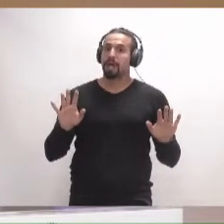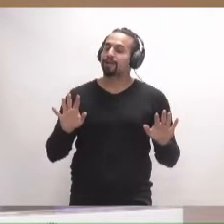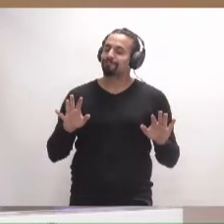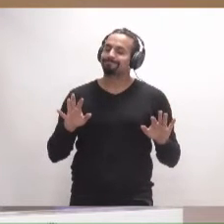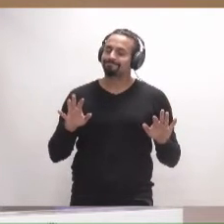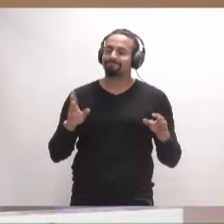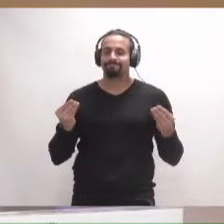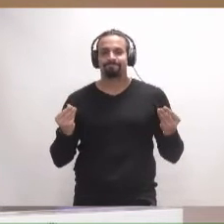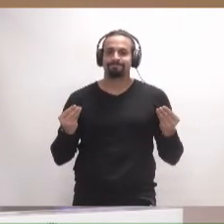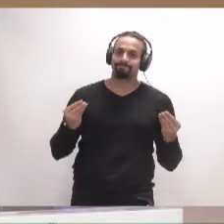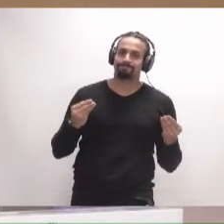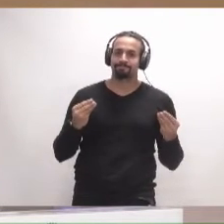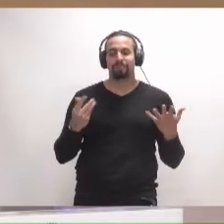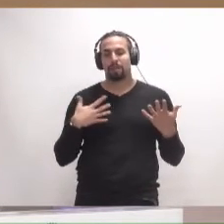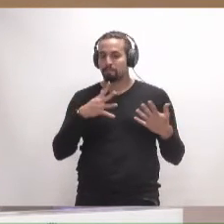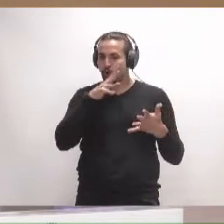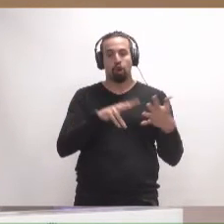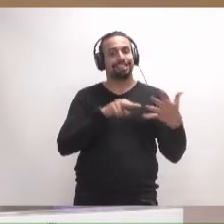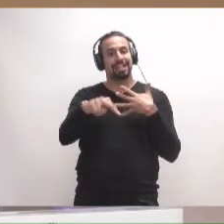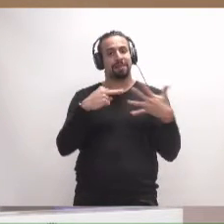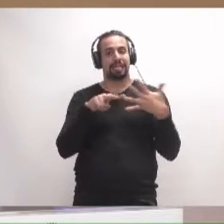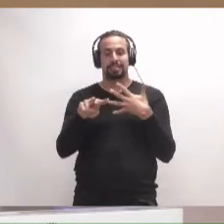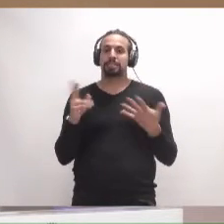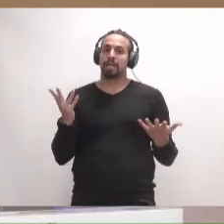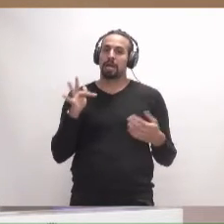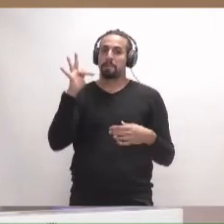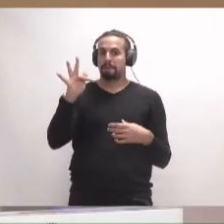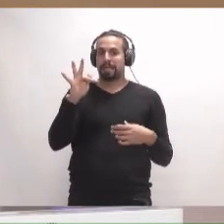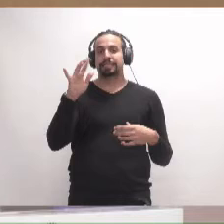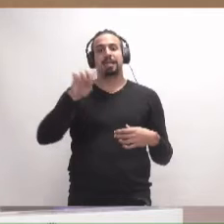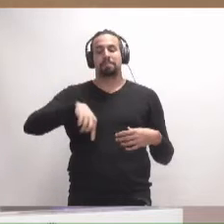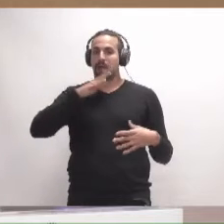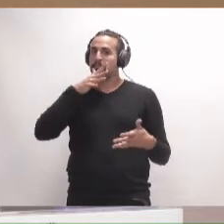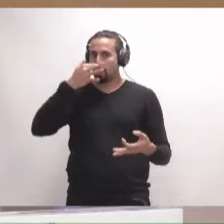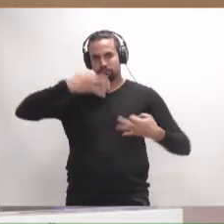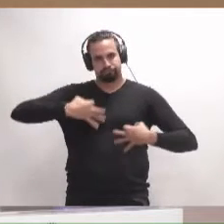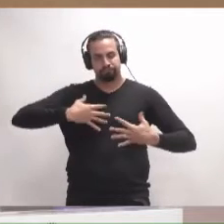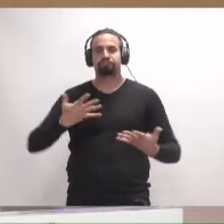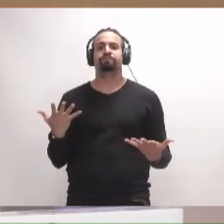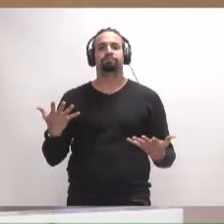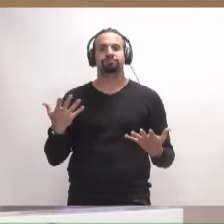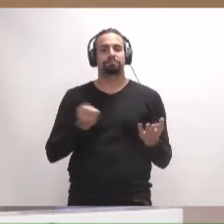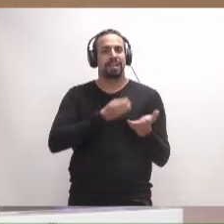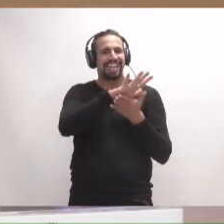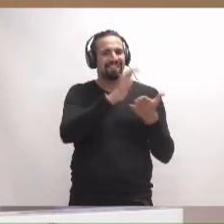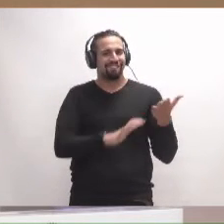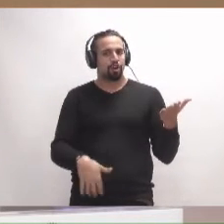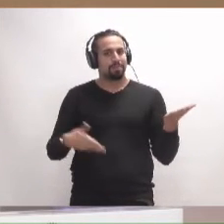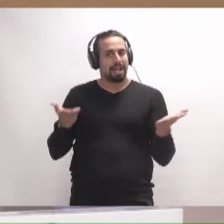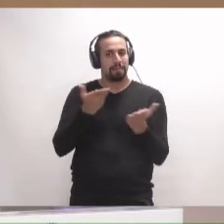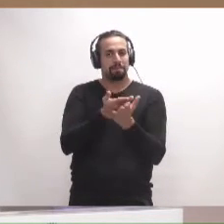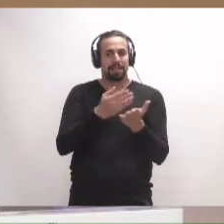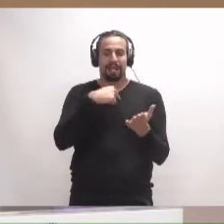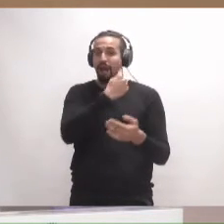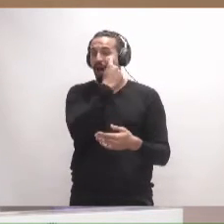en un ejercicio de transparencia y un ejercicio de rigor, se pidió un informe al